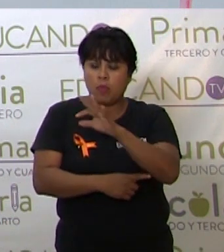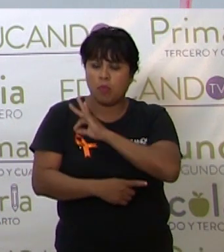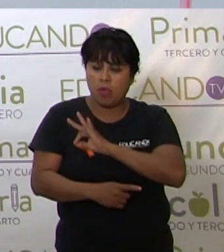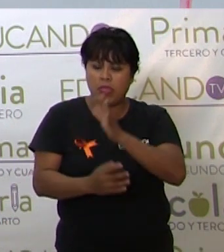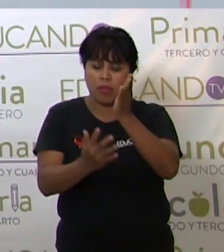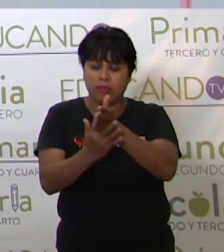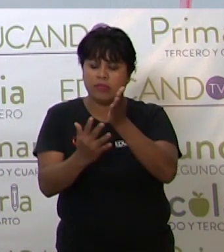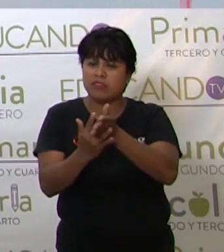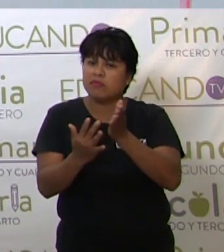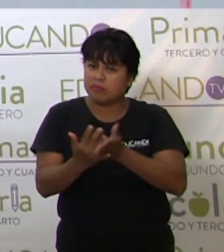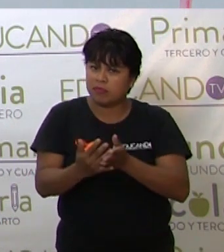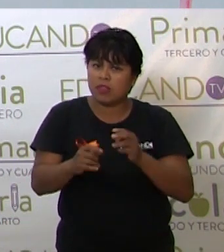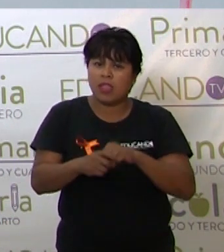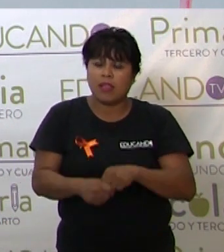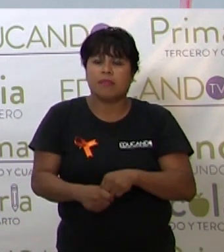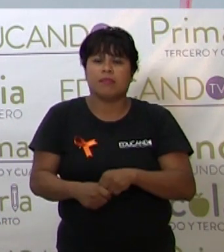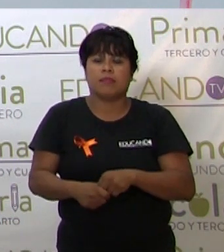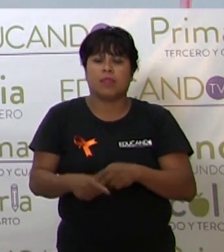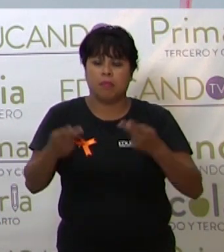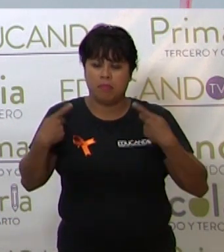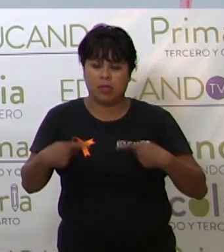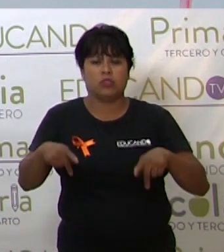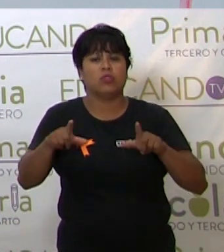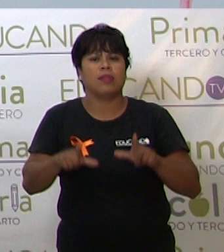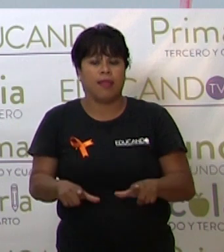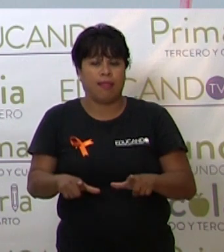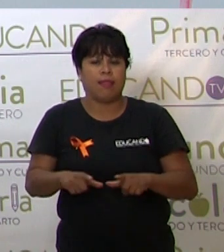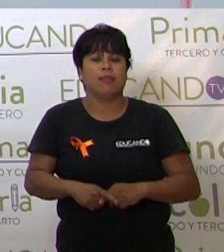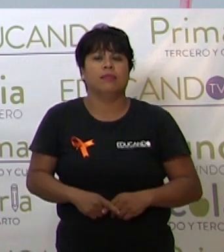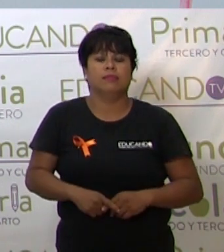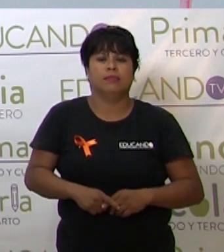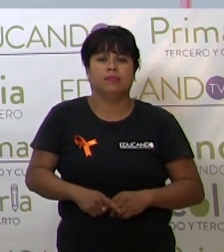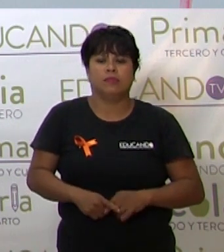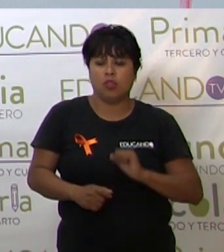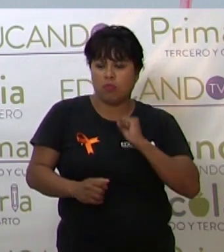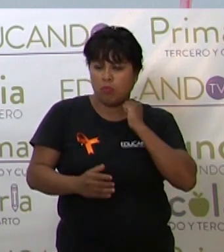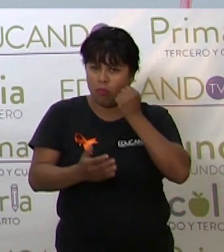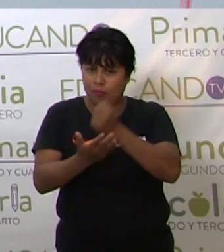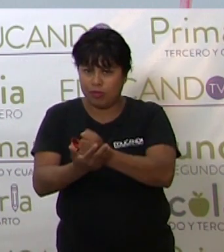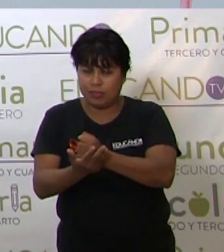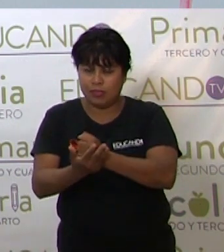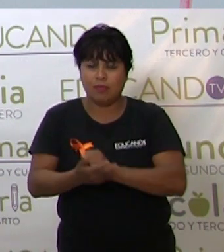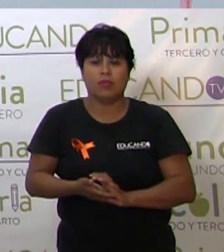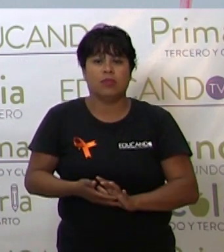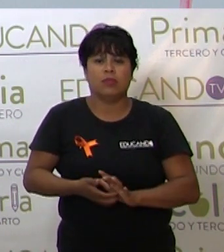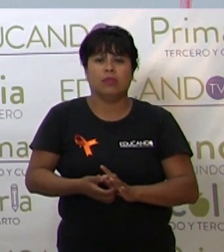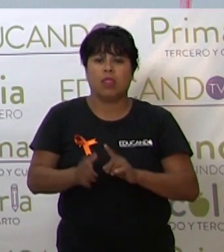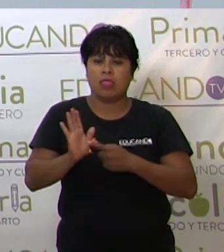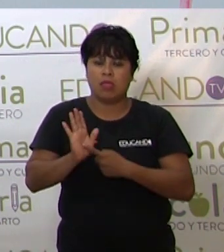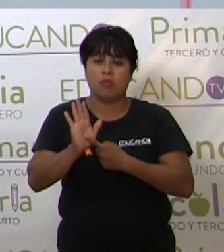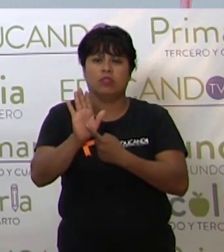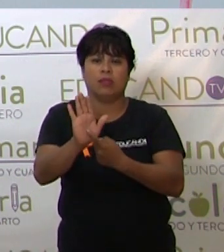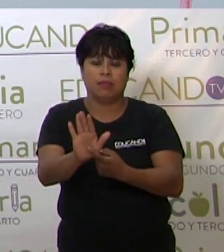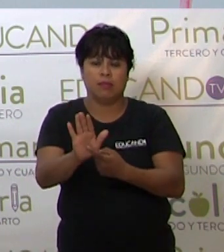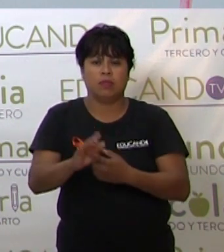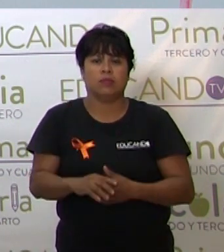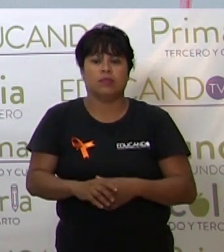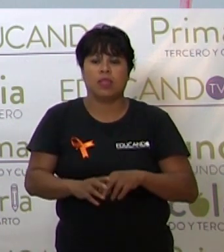clasificar en personales, posesivos, demostrativos,